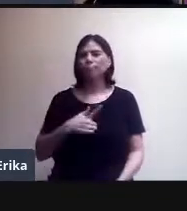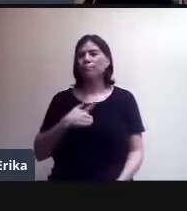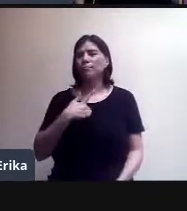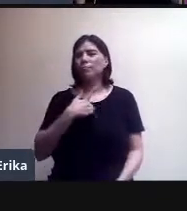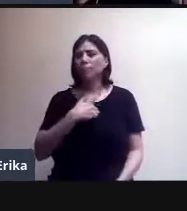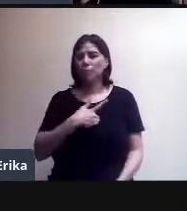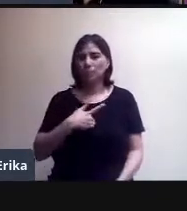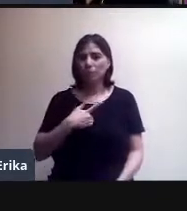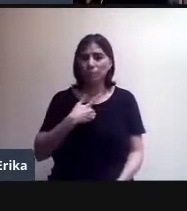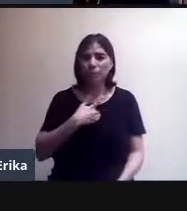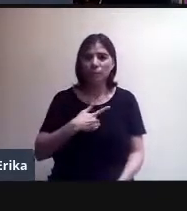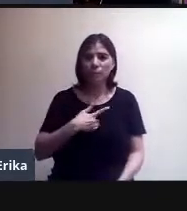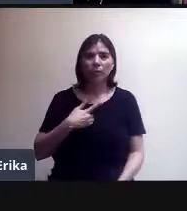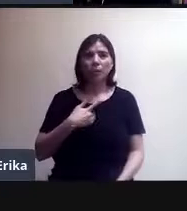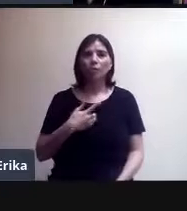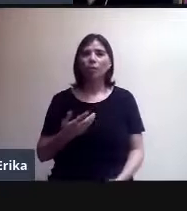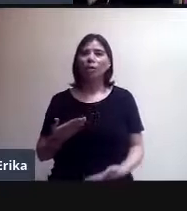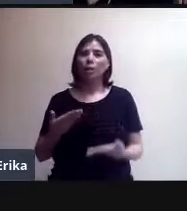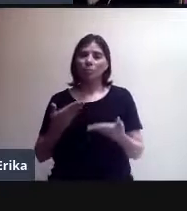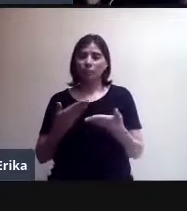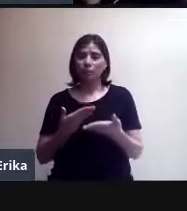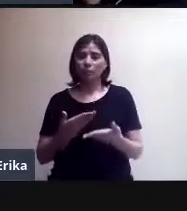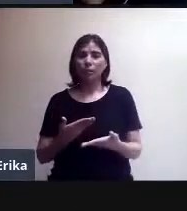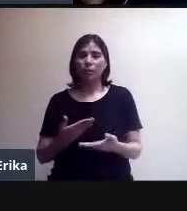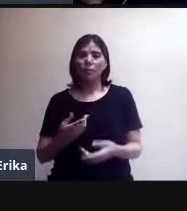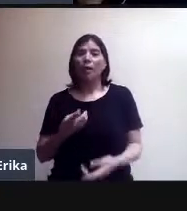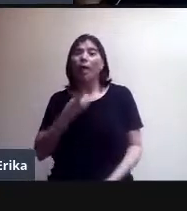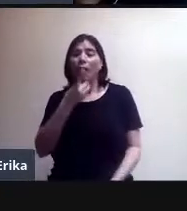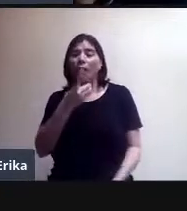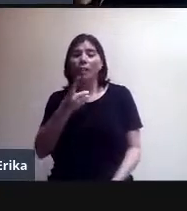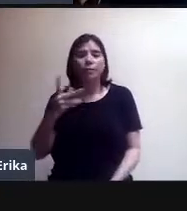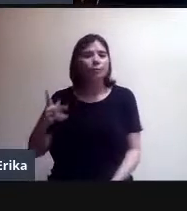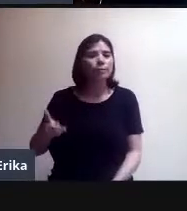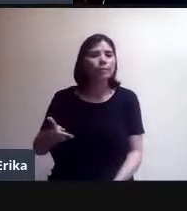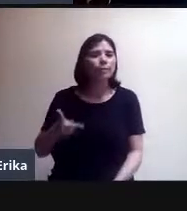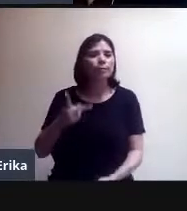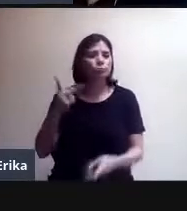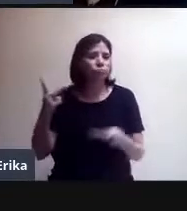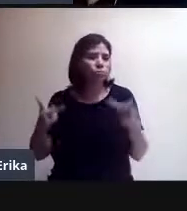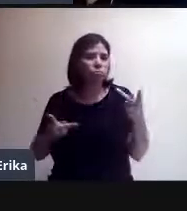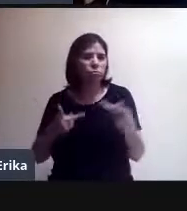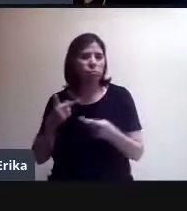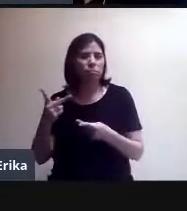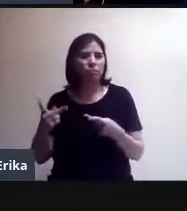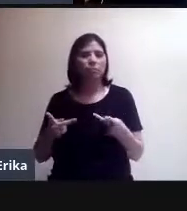presentar algunas preguntas. ¿Existe algún tiempo límite?